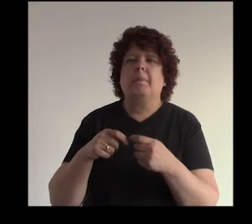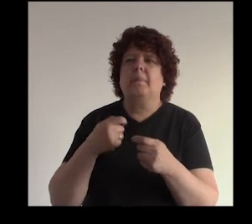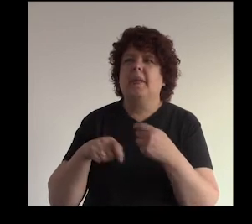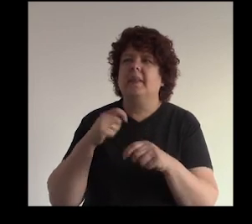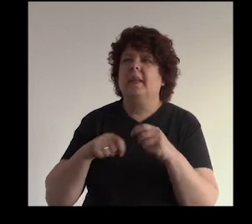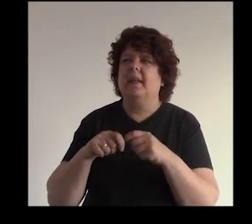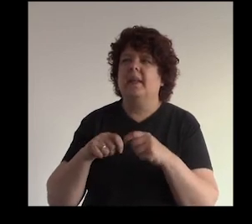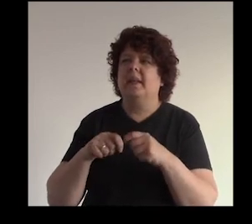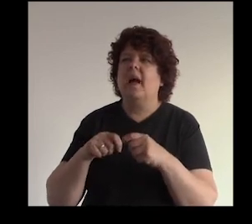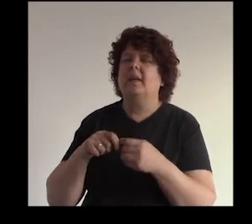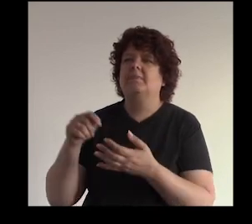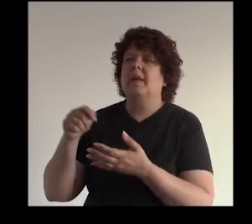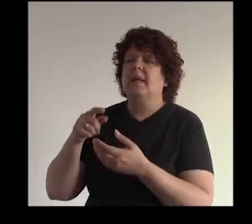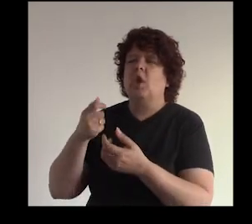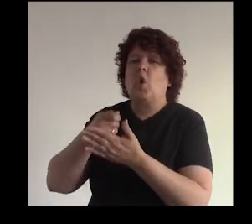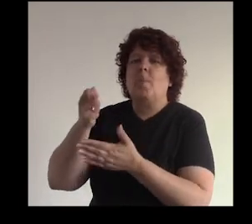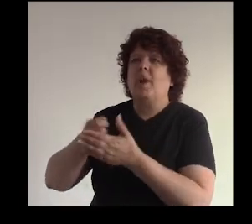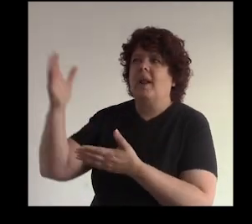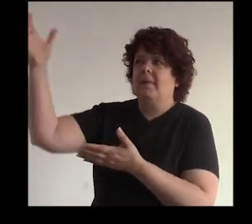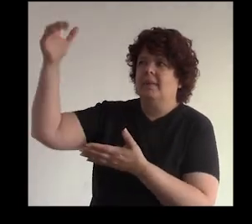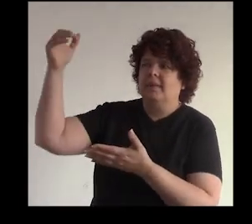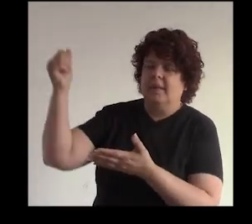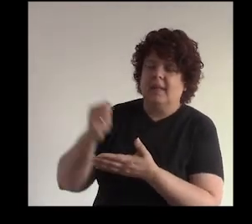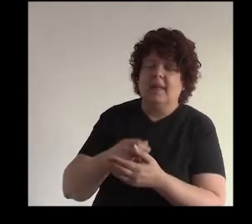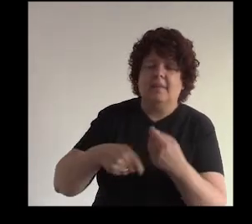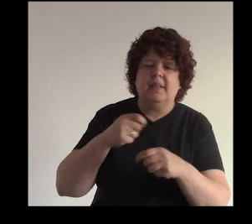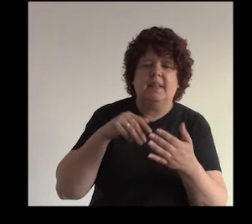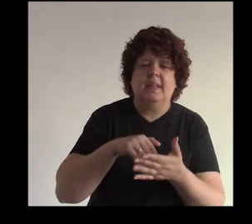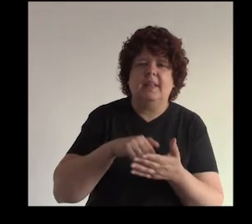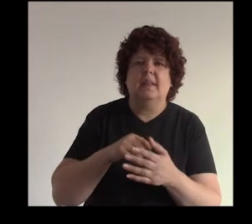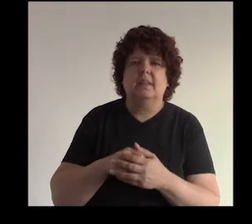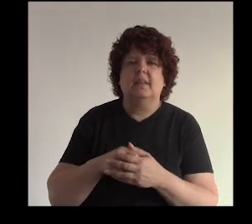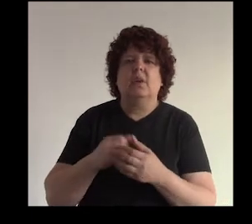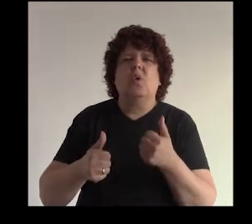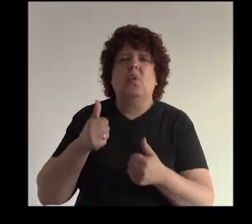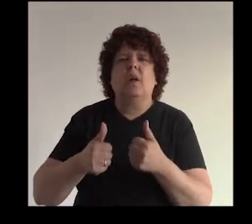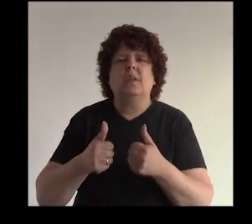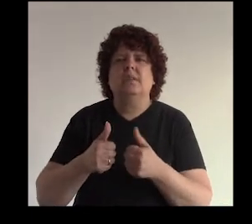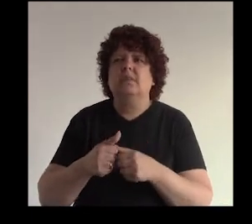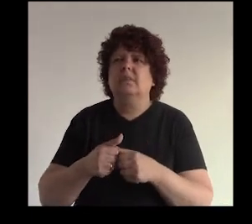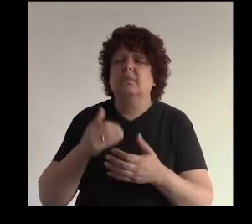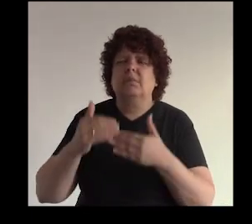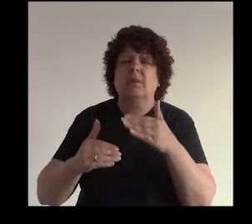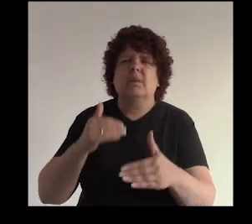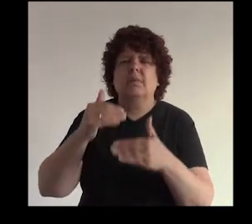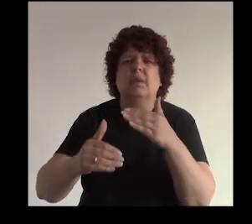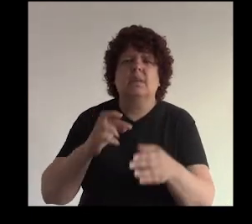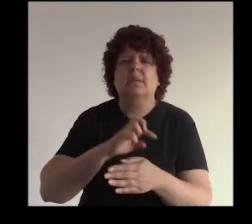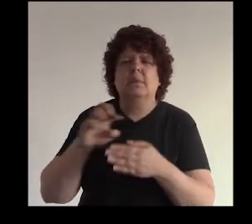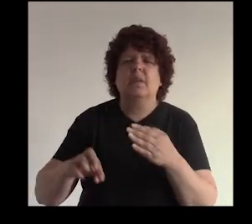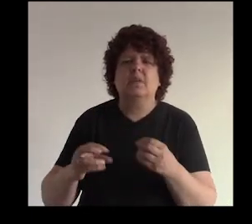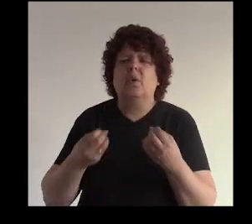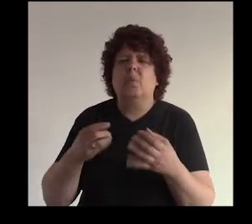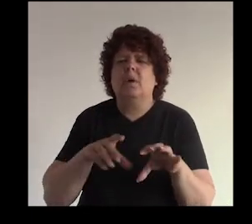para yo vender acá y quisiera saber cuáles son esos pasos para seguir ese pequeño